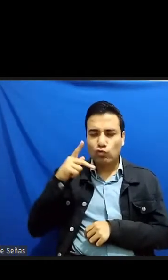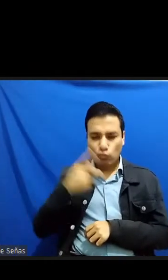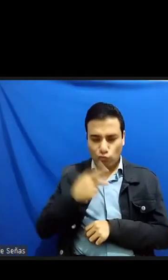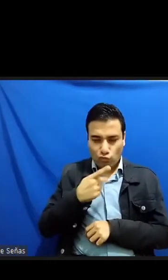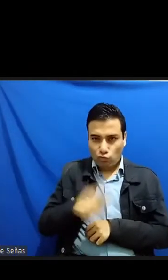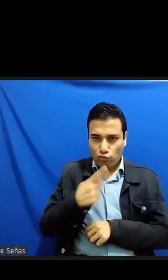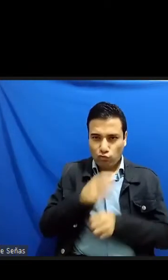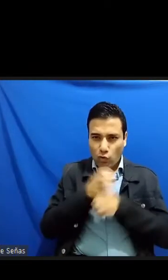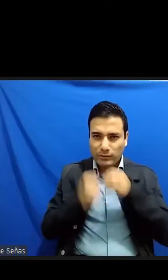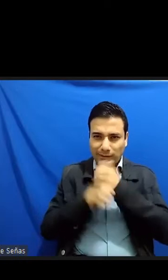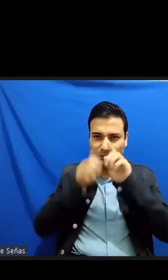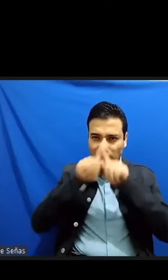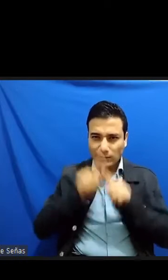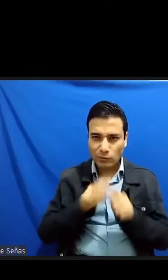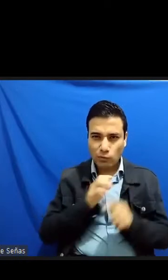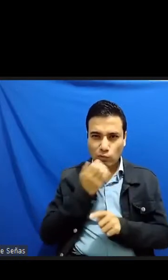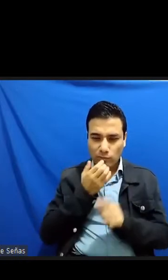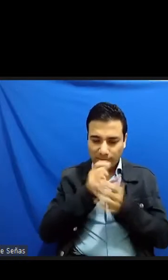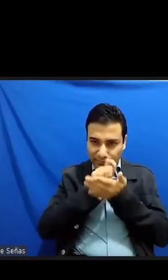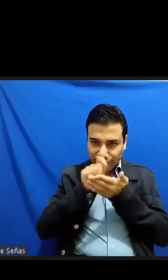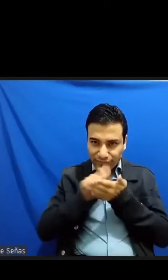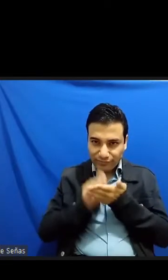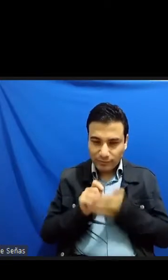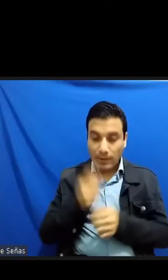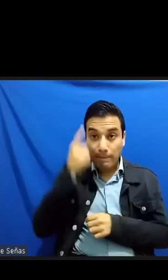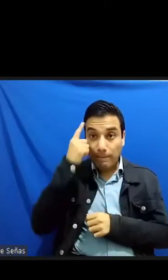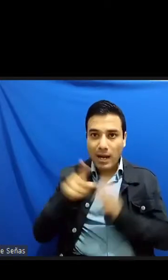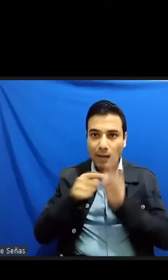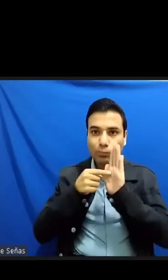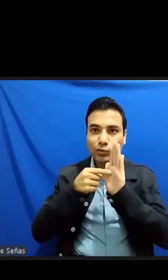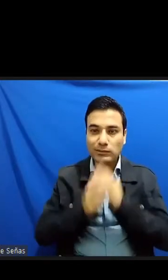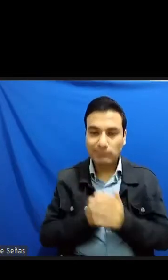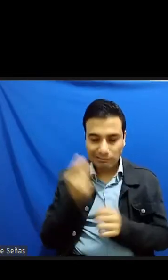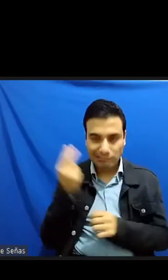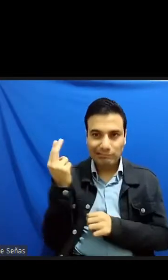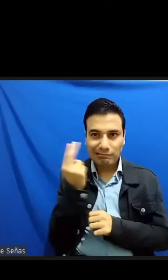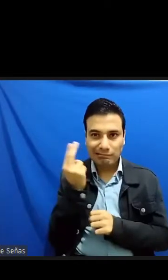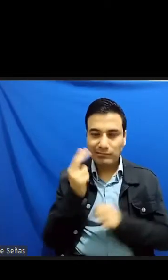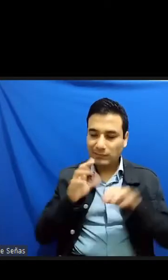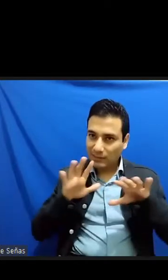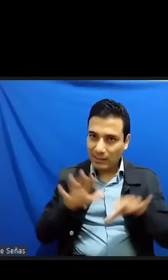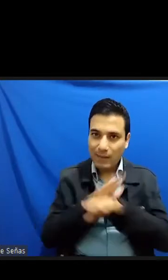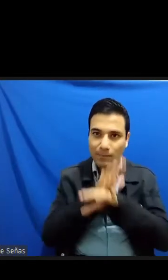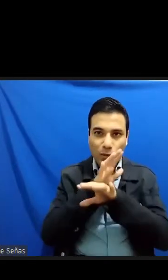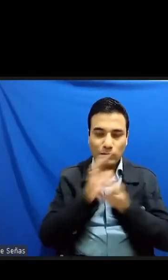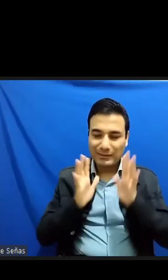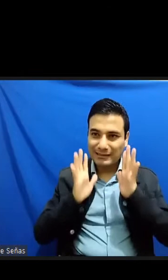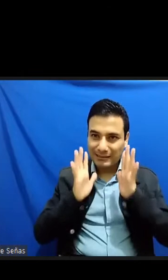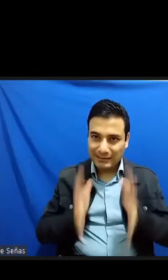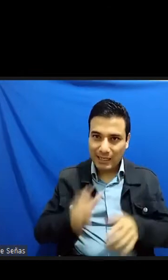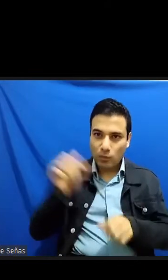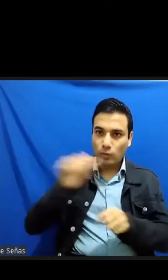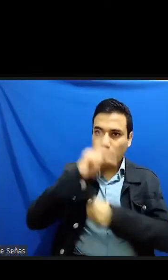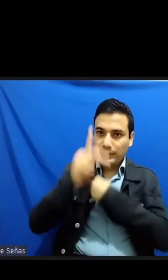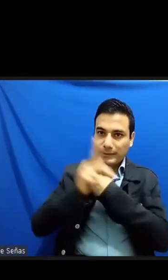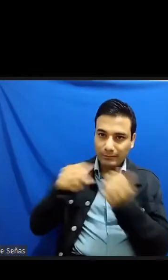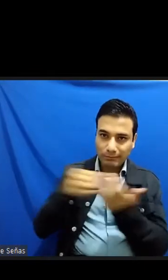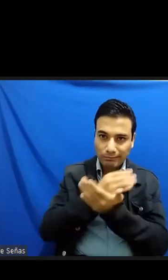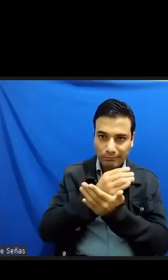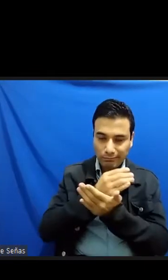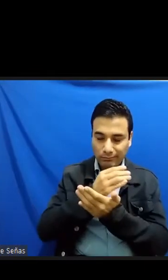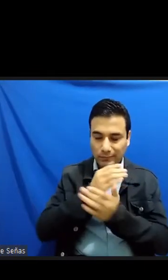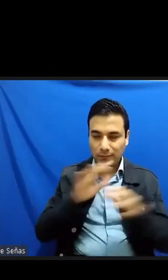la intención de resaltar la necesidad de un cambio que viniese del exterior en otras